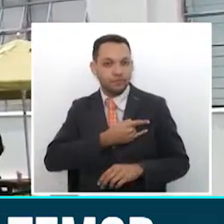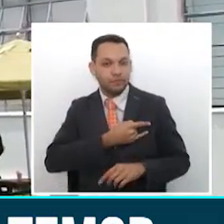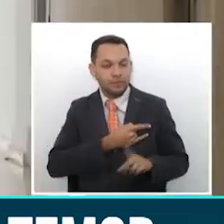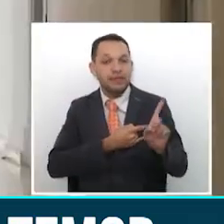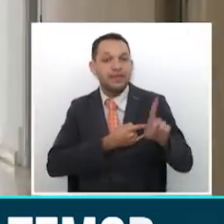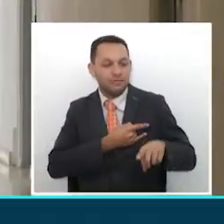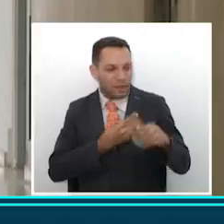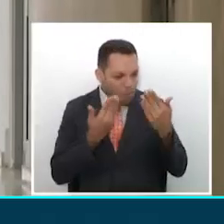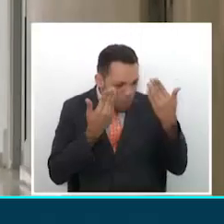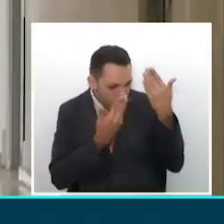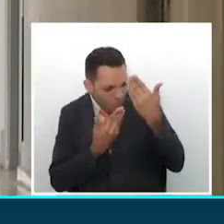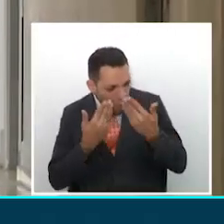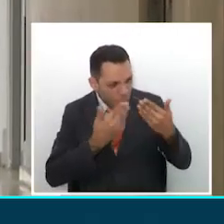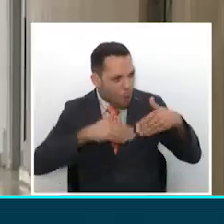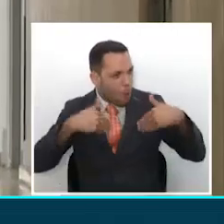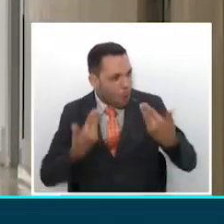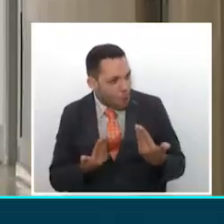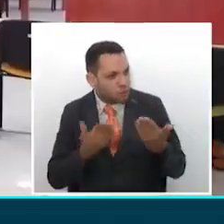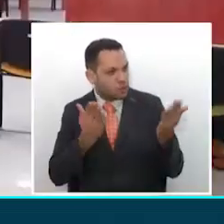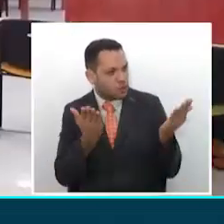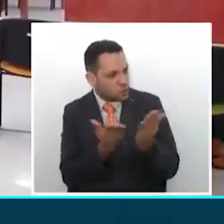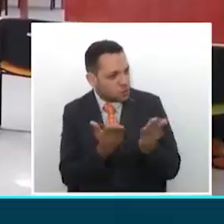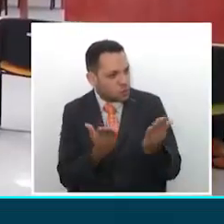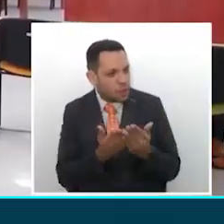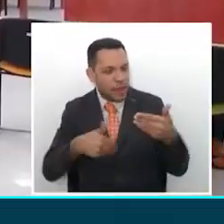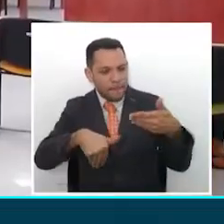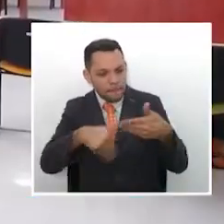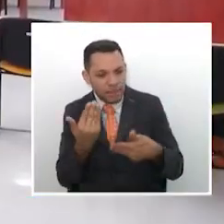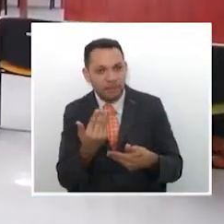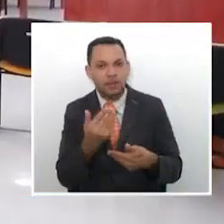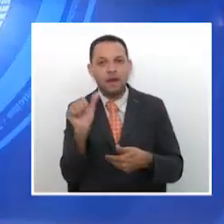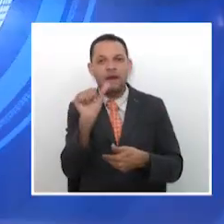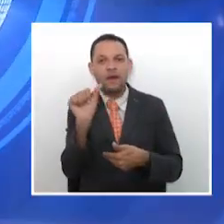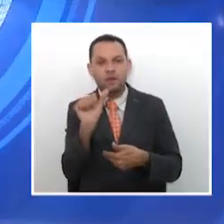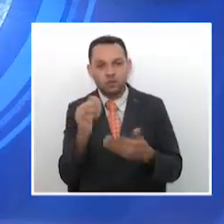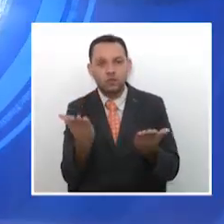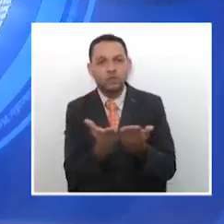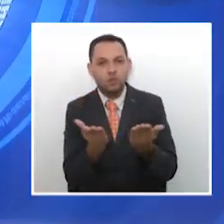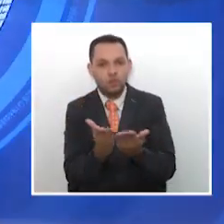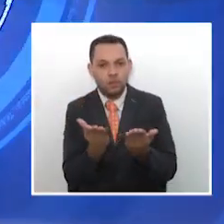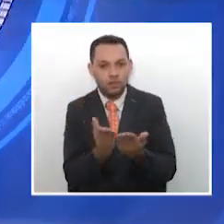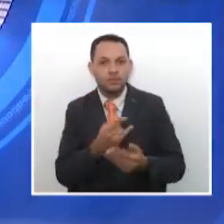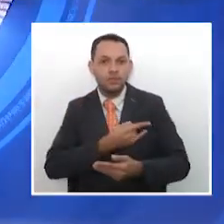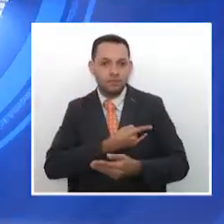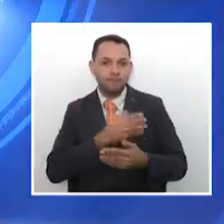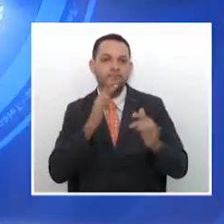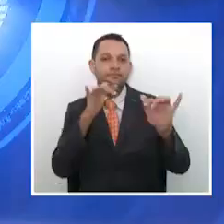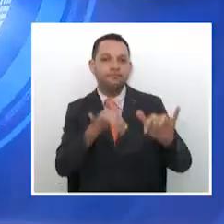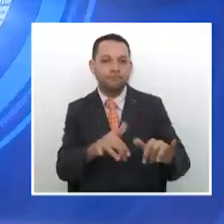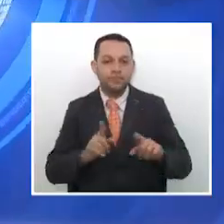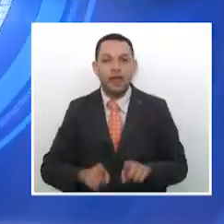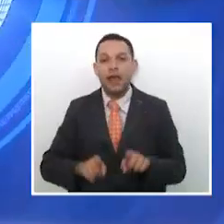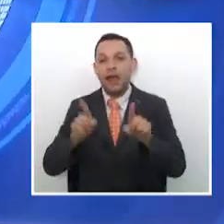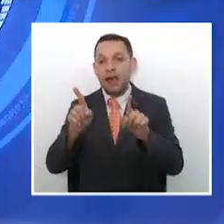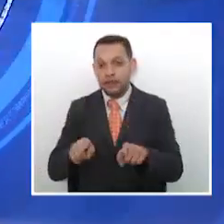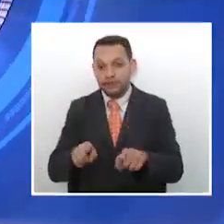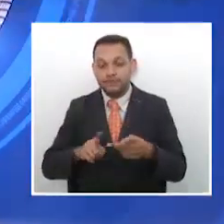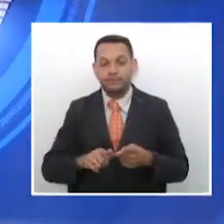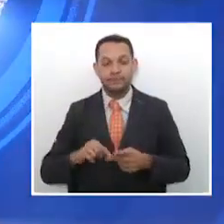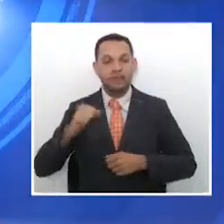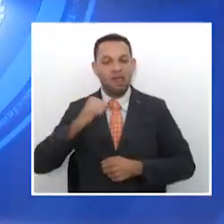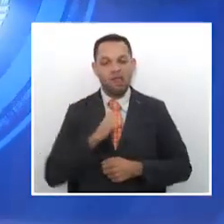en este momento elaborando protocolos para volver a clases en el mes de agosto. Entretanto, la indisciplina social continúa